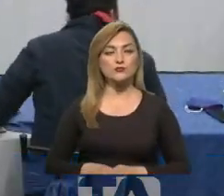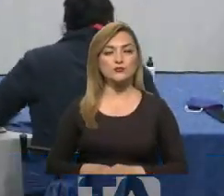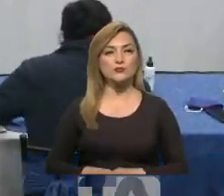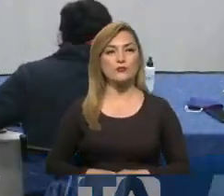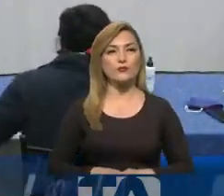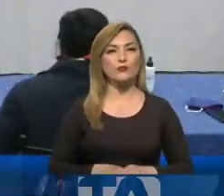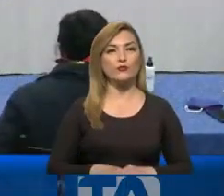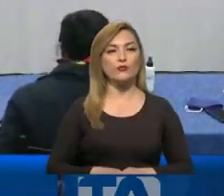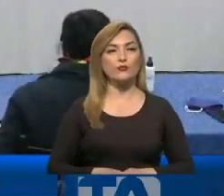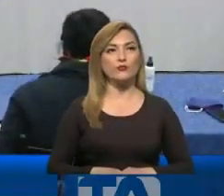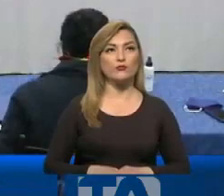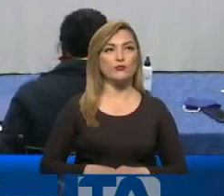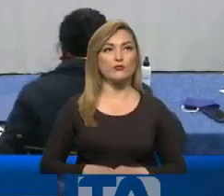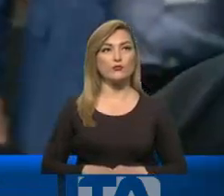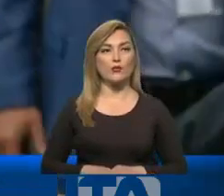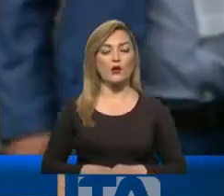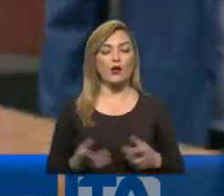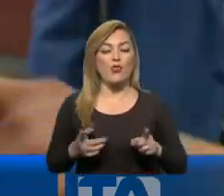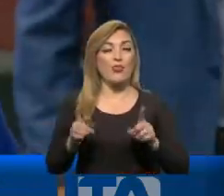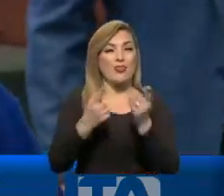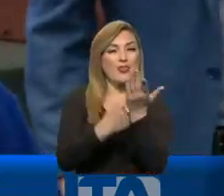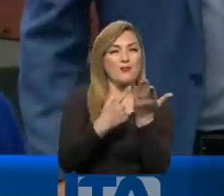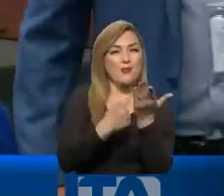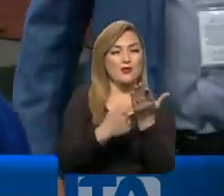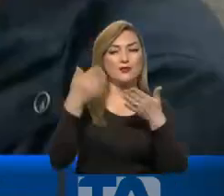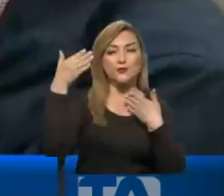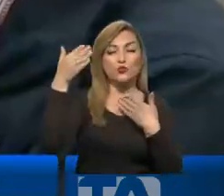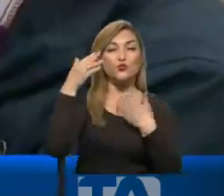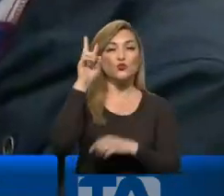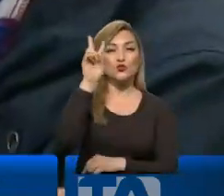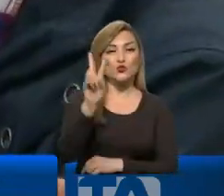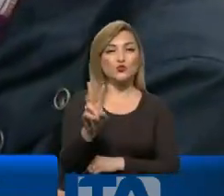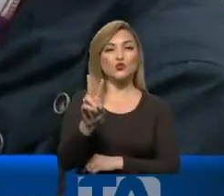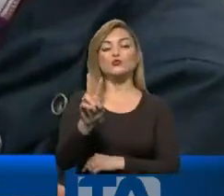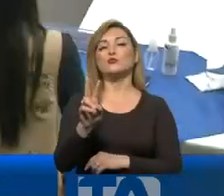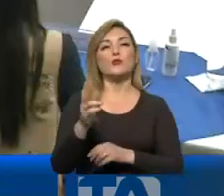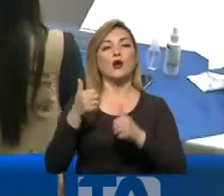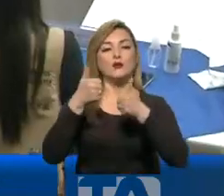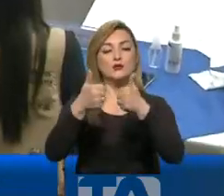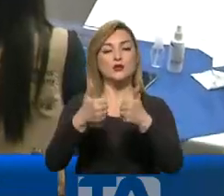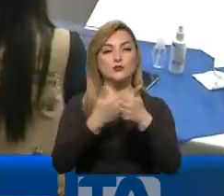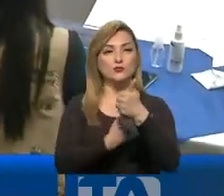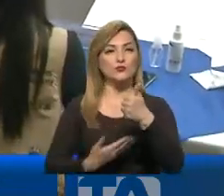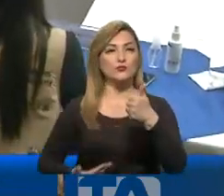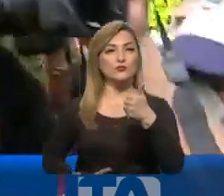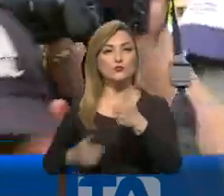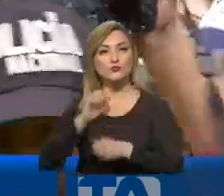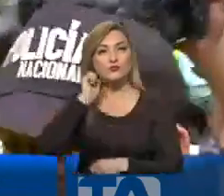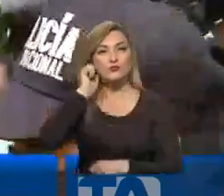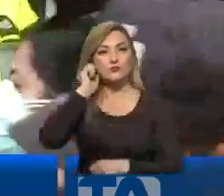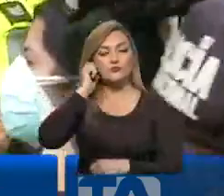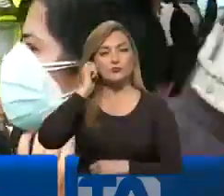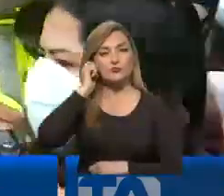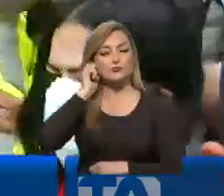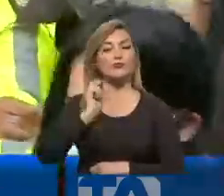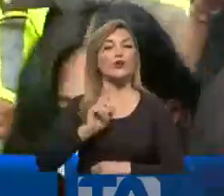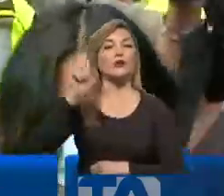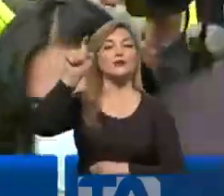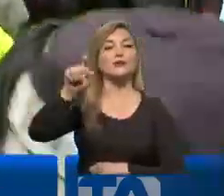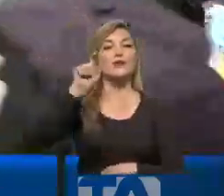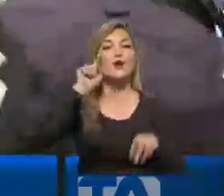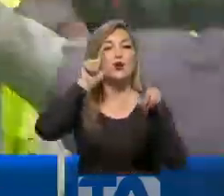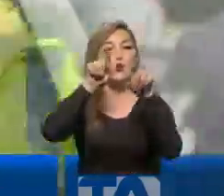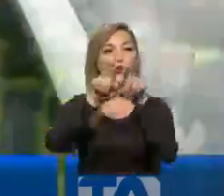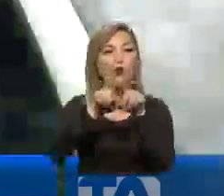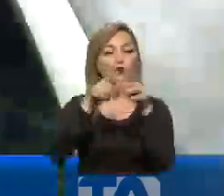Luego de un improvisado debate político entre dos aspirantes a la presidencia de la República, la necesidad de un acuerdo por la transparencia electoral